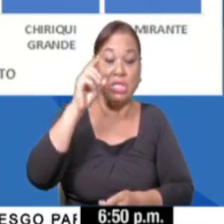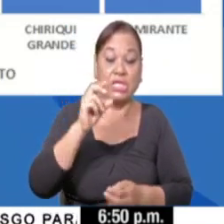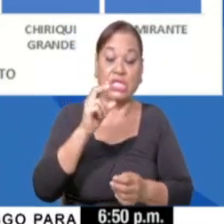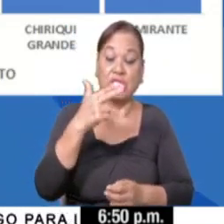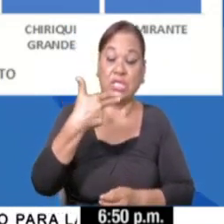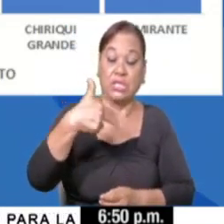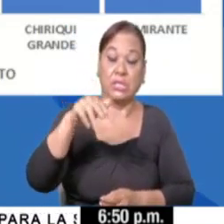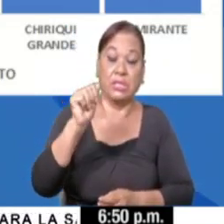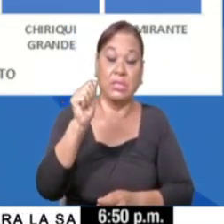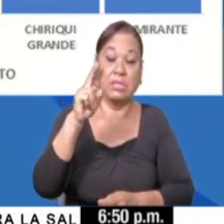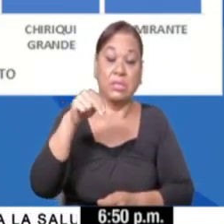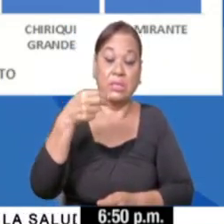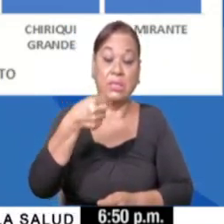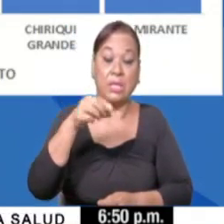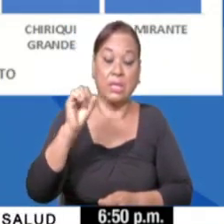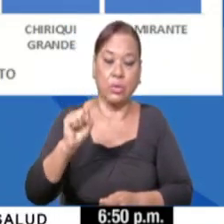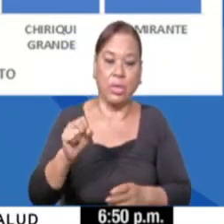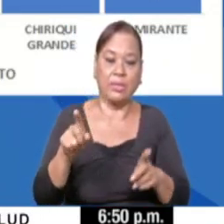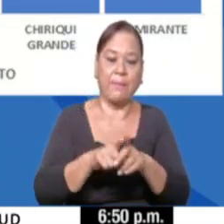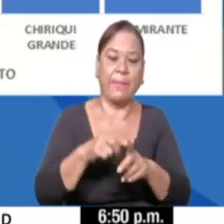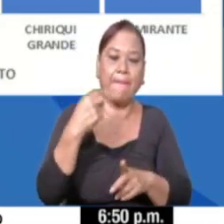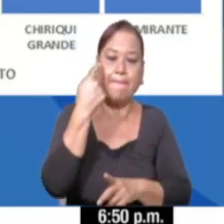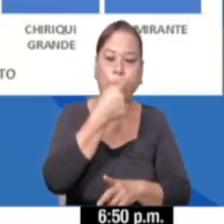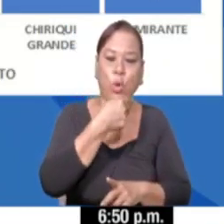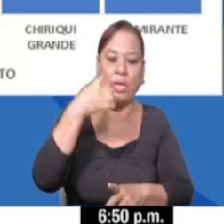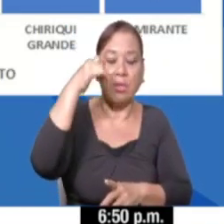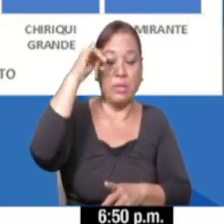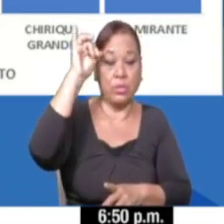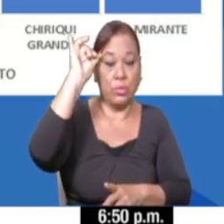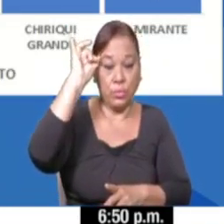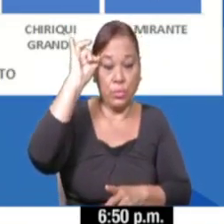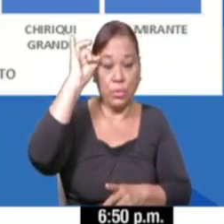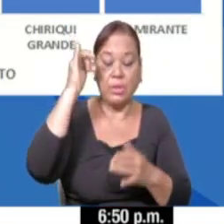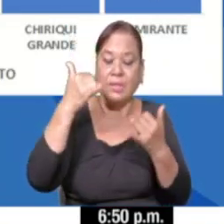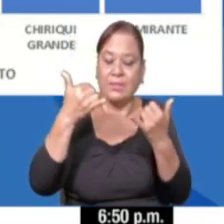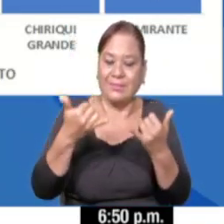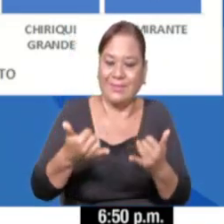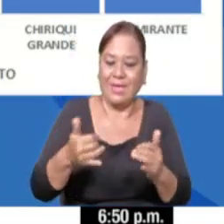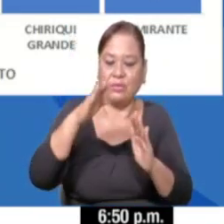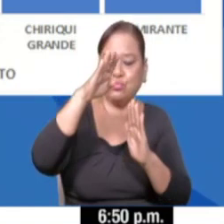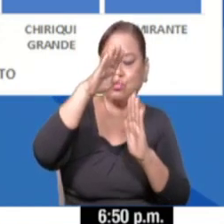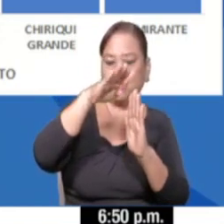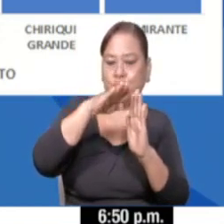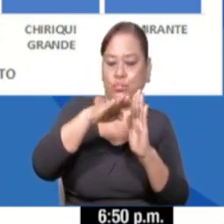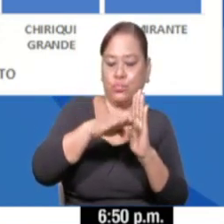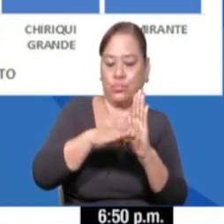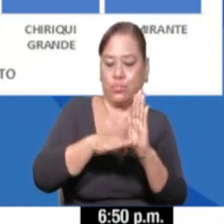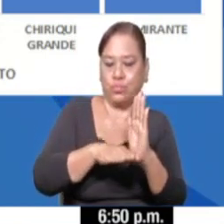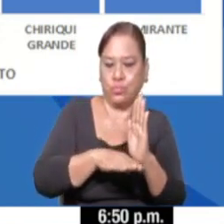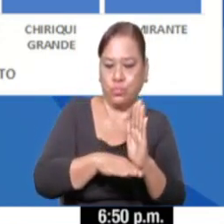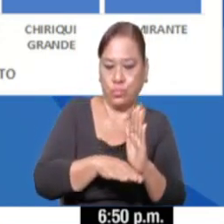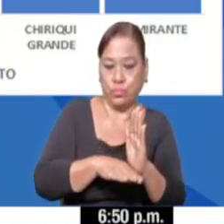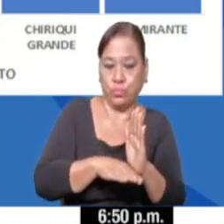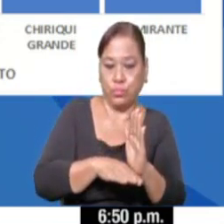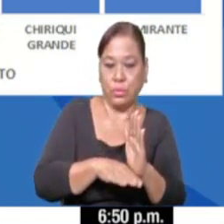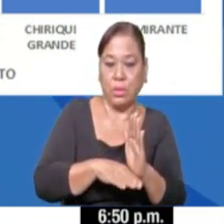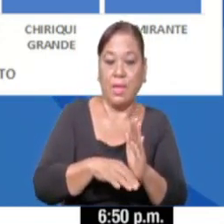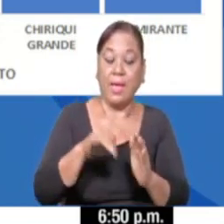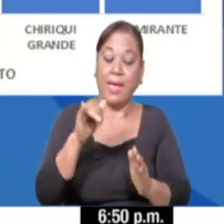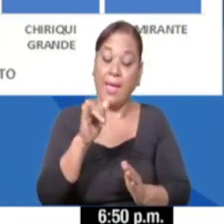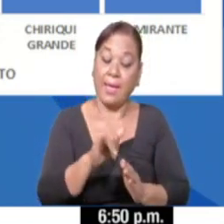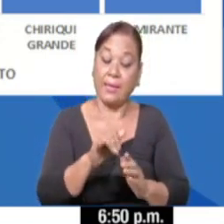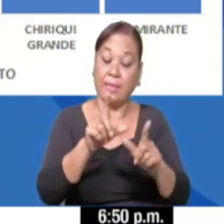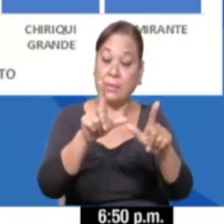y Boca del Toro, en ese orden, sin embargo, ya Boca del Toro hemos tenido cierta disminución con relación, del distrito,